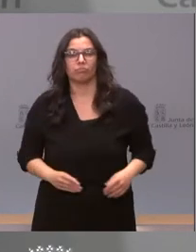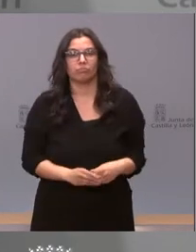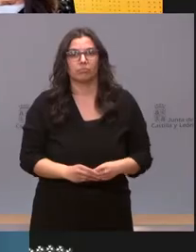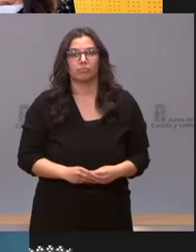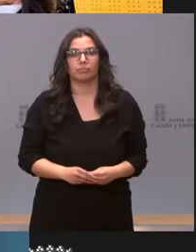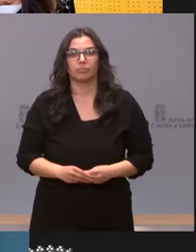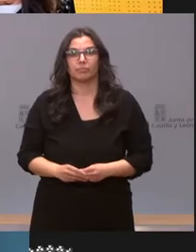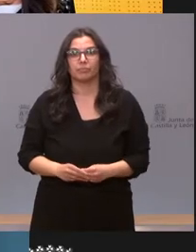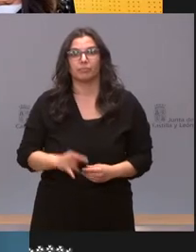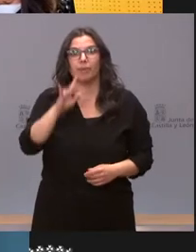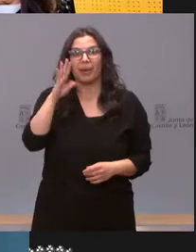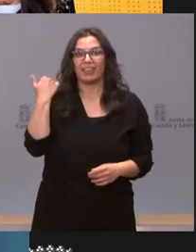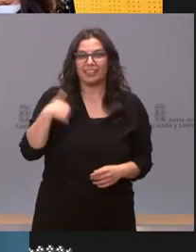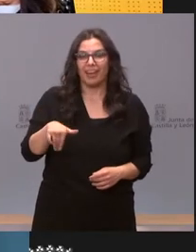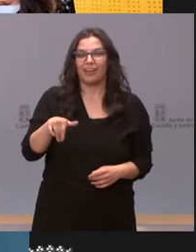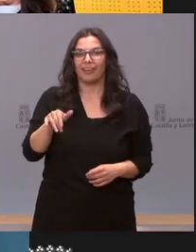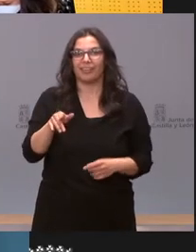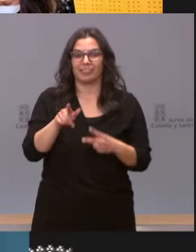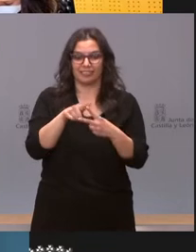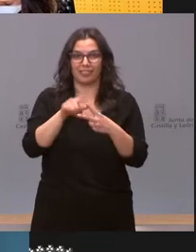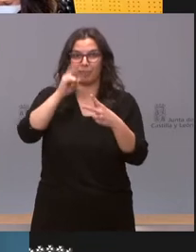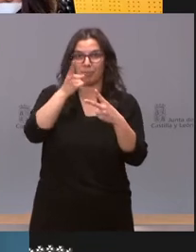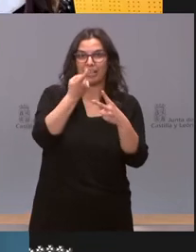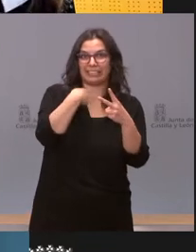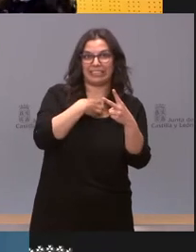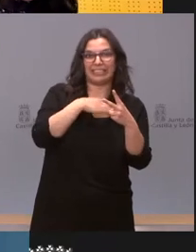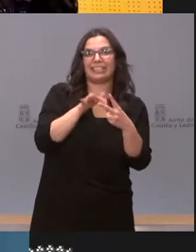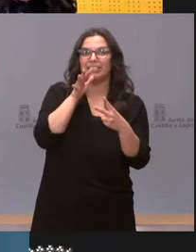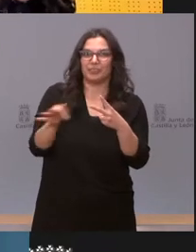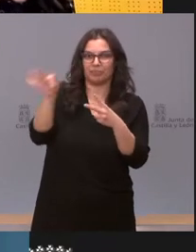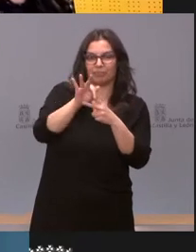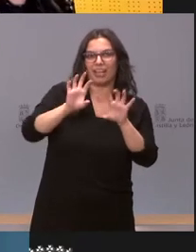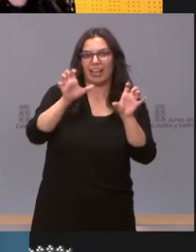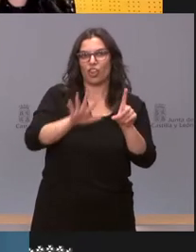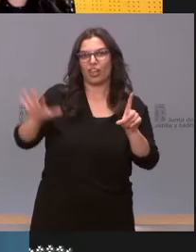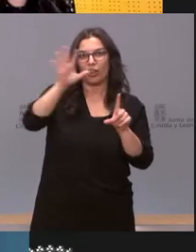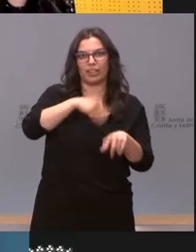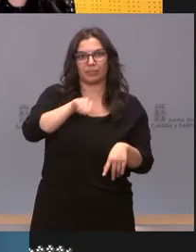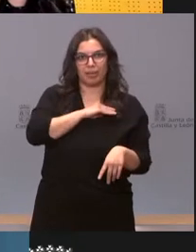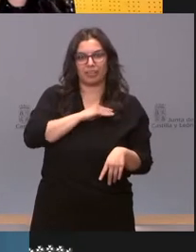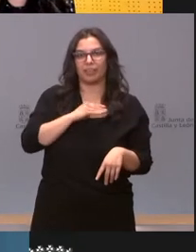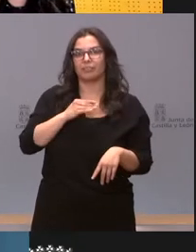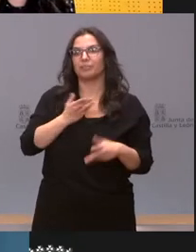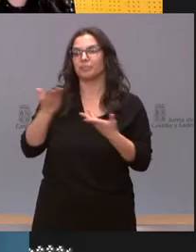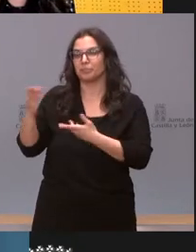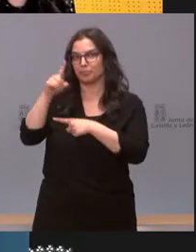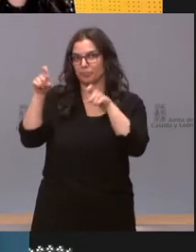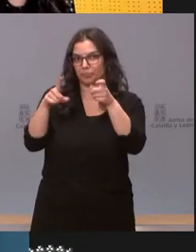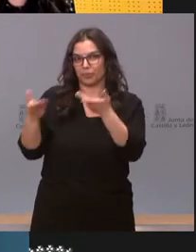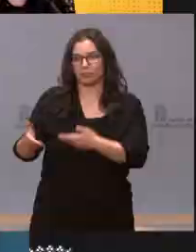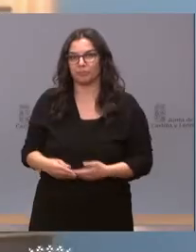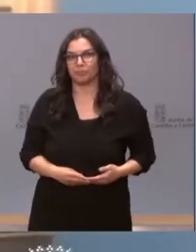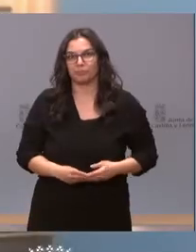Pues creo que ahora ya sí es posible contactar con Laura Macías, de Radio Nacional de España. Así que, Laura, puedes hacer tu pregunta.